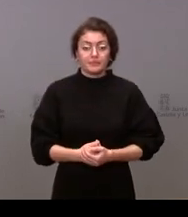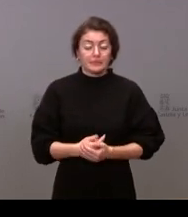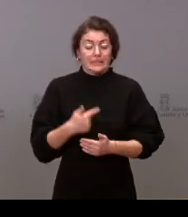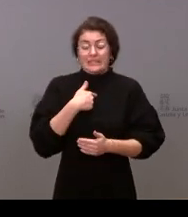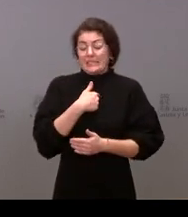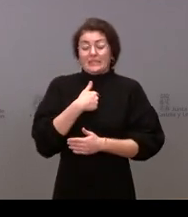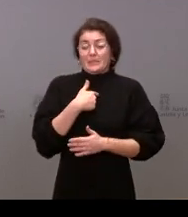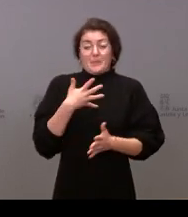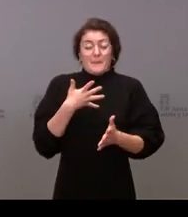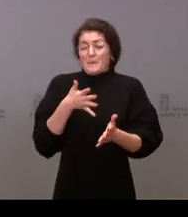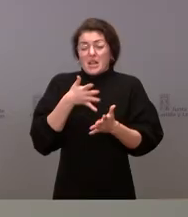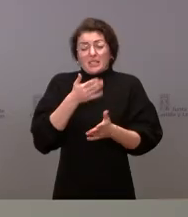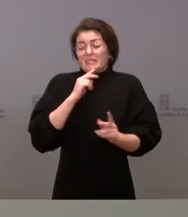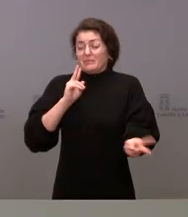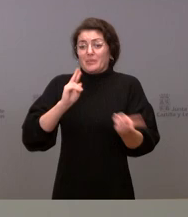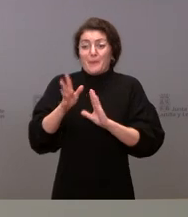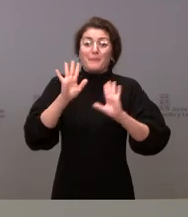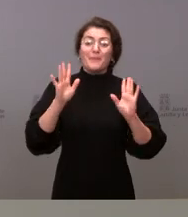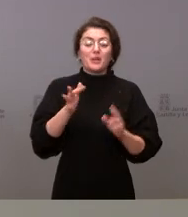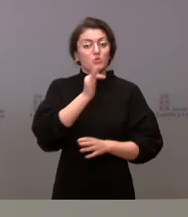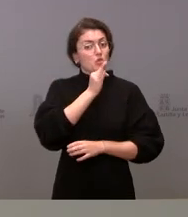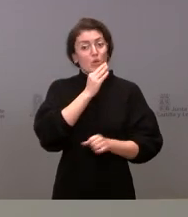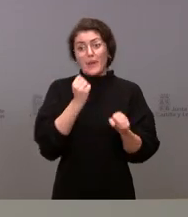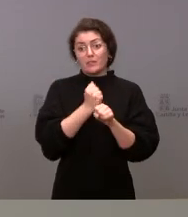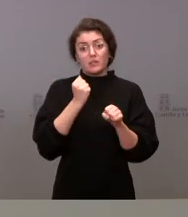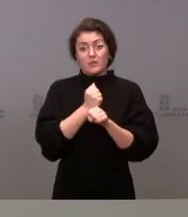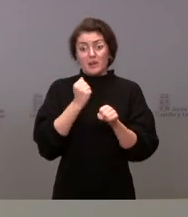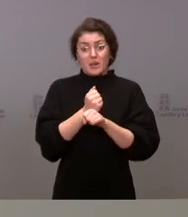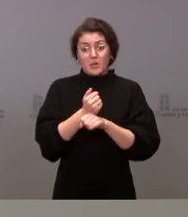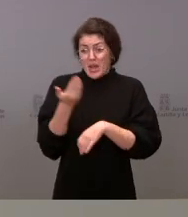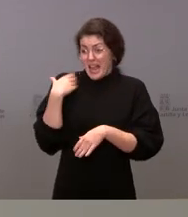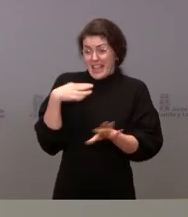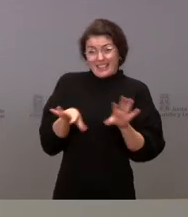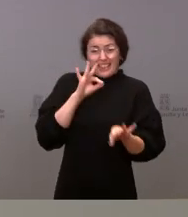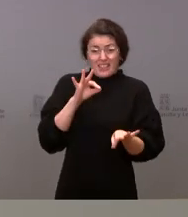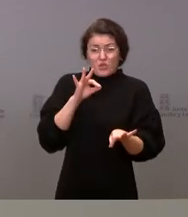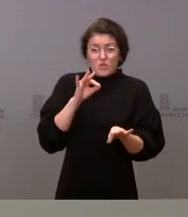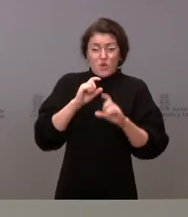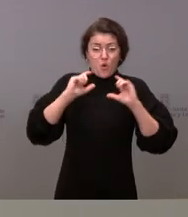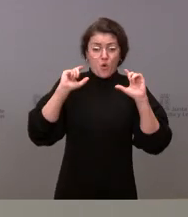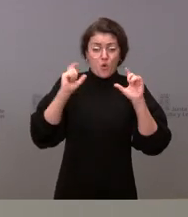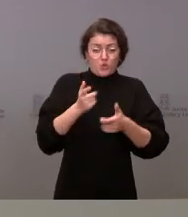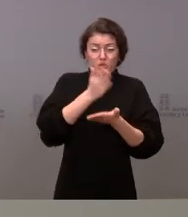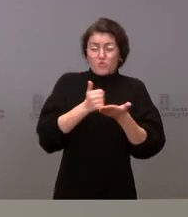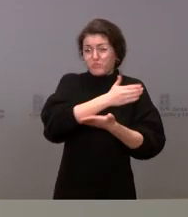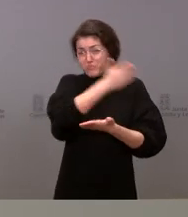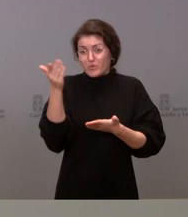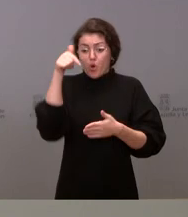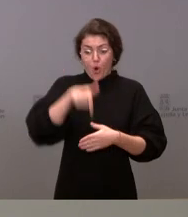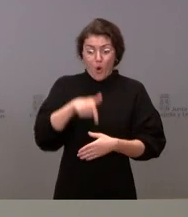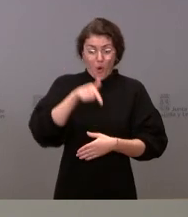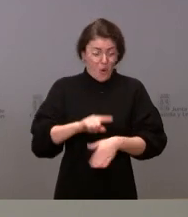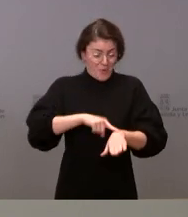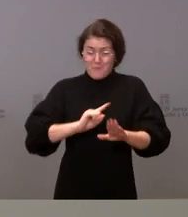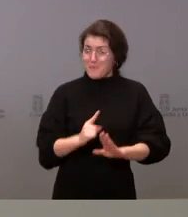contestar pero en este momento están trabajando tomamos la decisión ayer en el Consejo Interterritorial hoy a primera hora